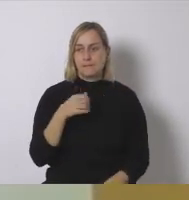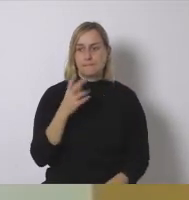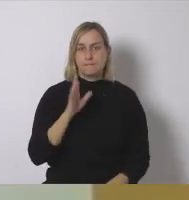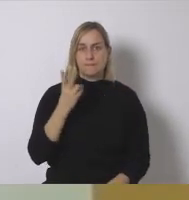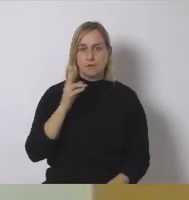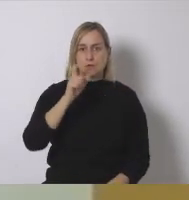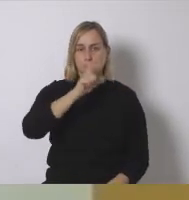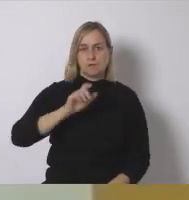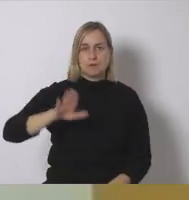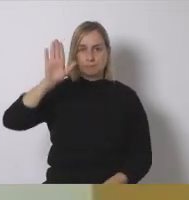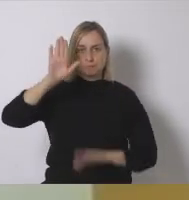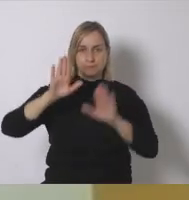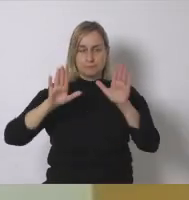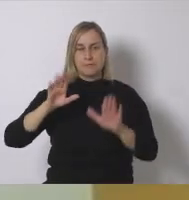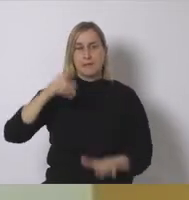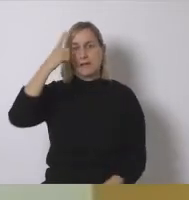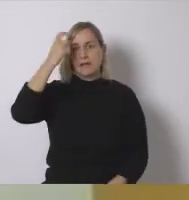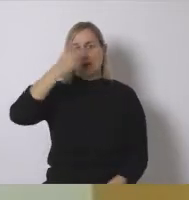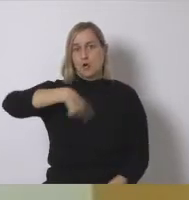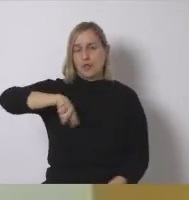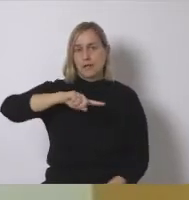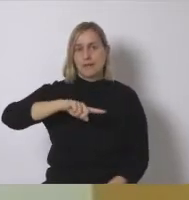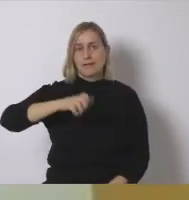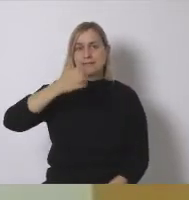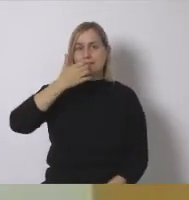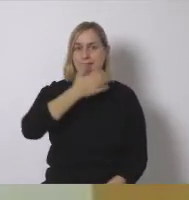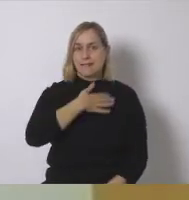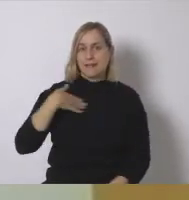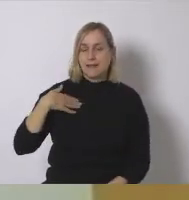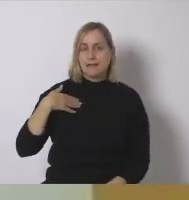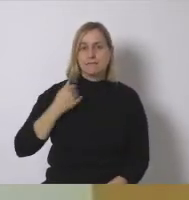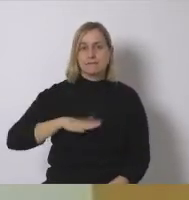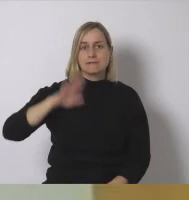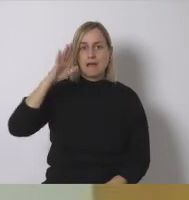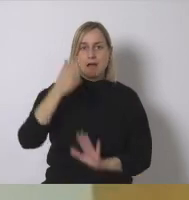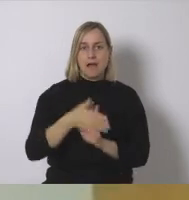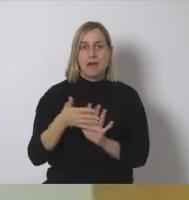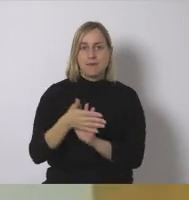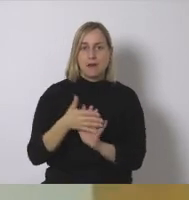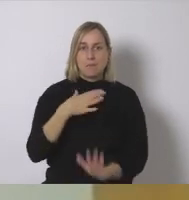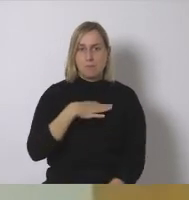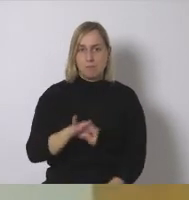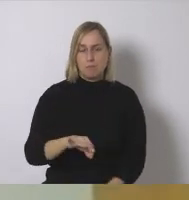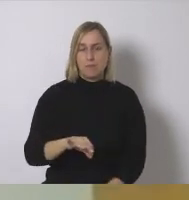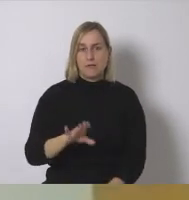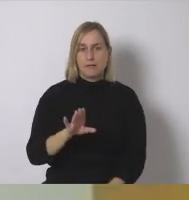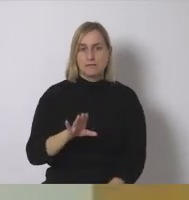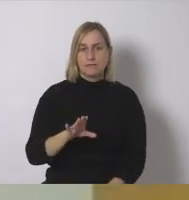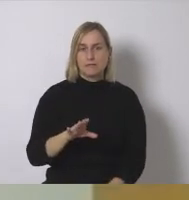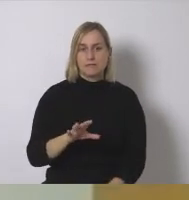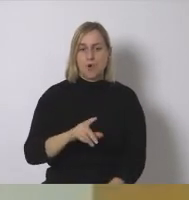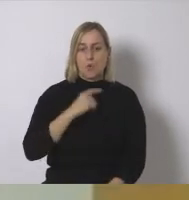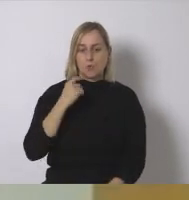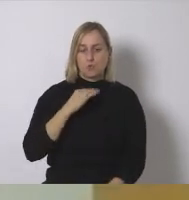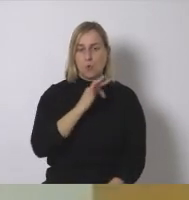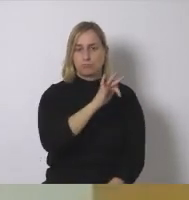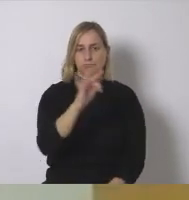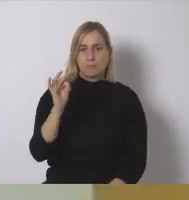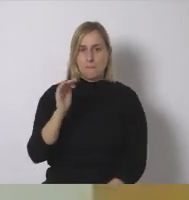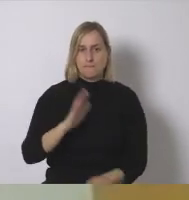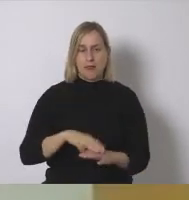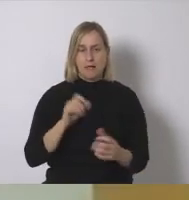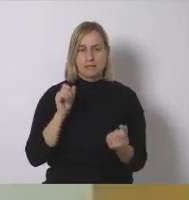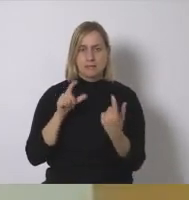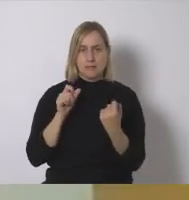este espacio ya tengo unos turnos de palabras solicitados si deseáis